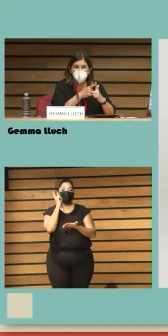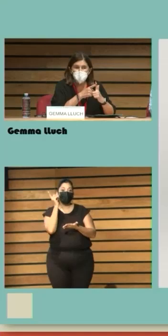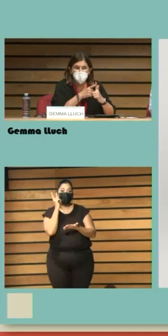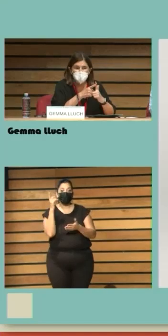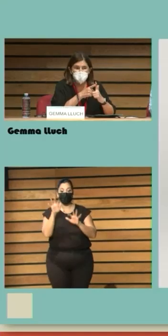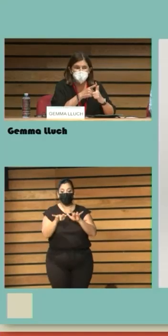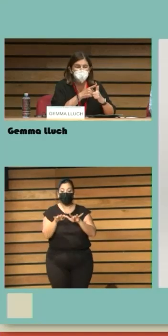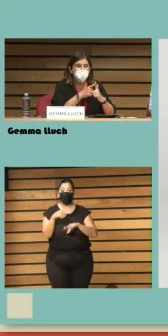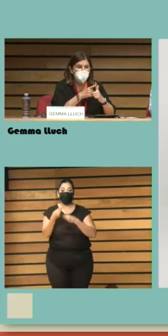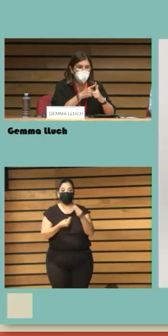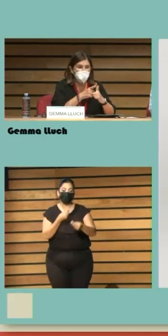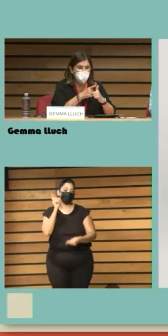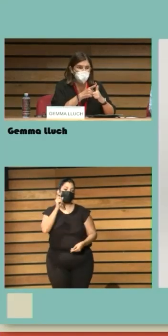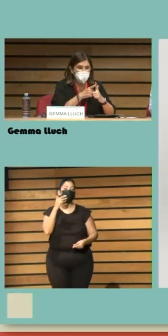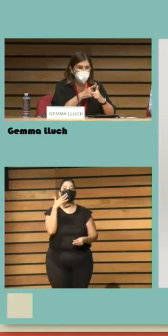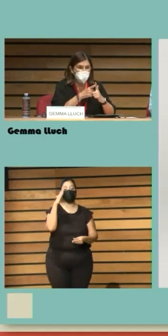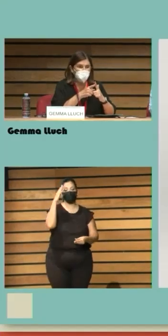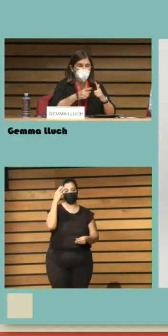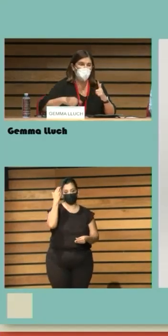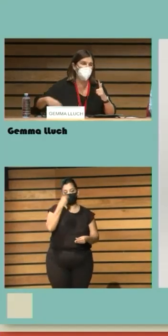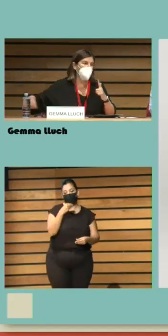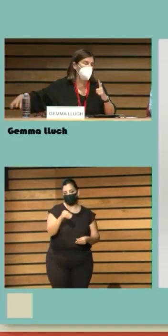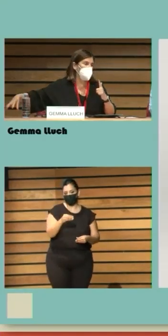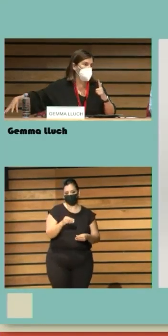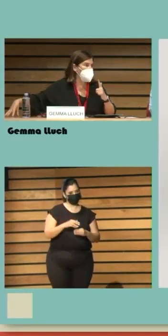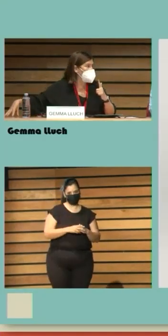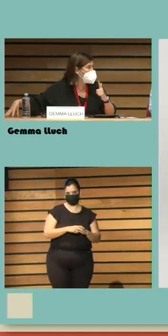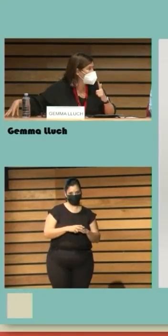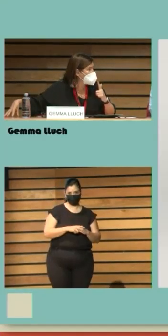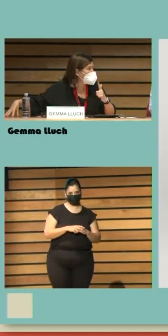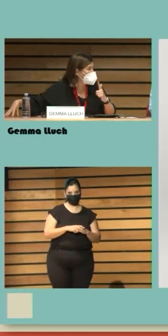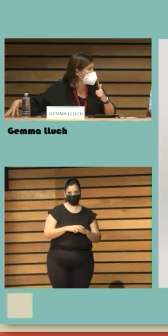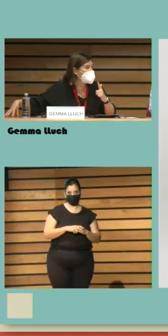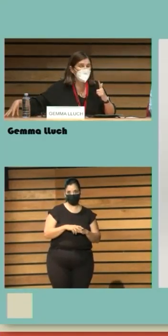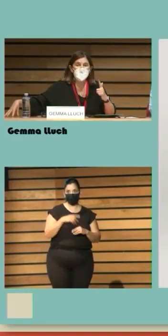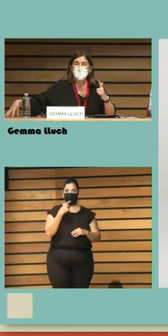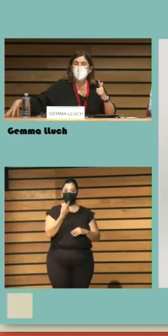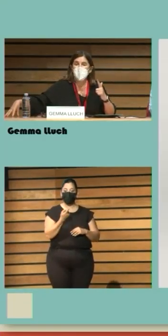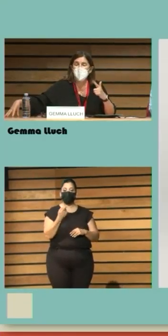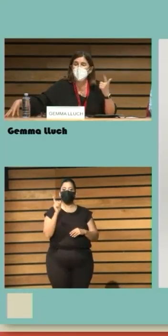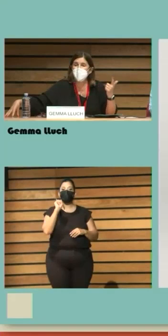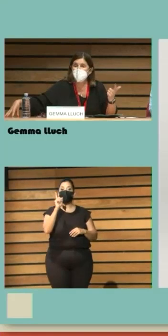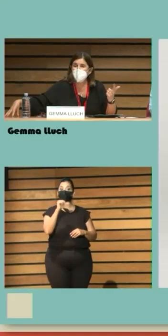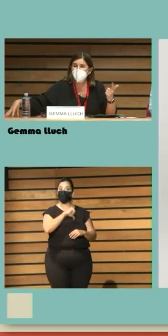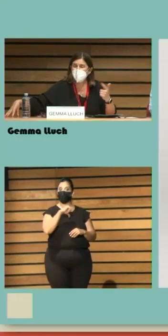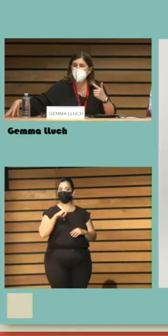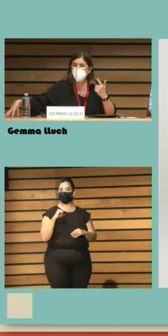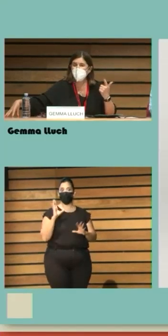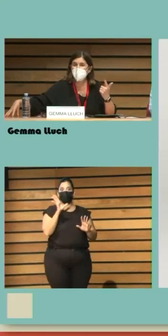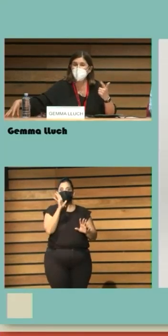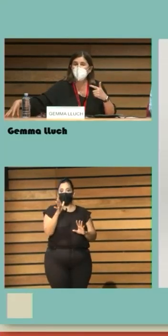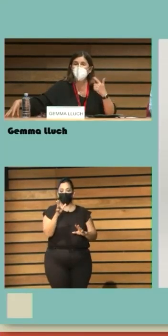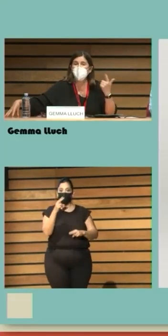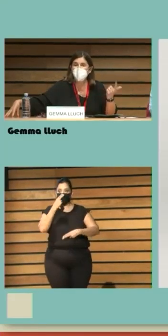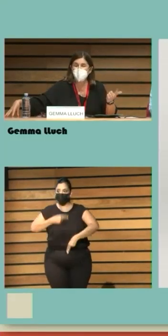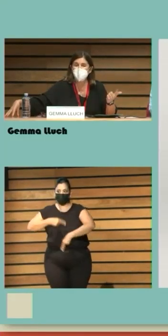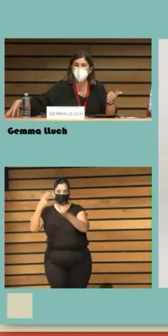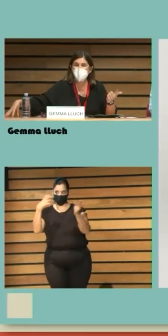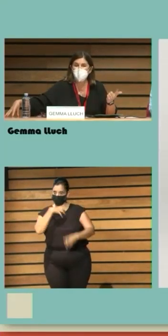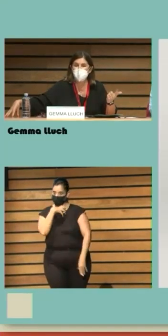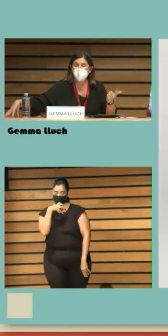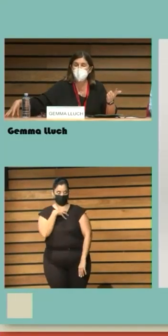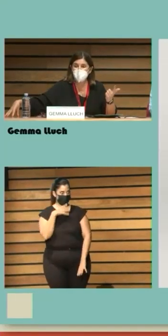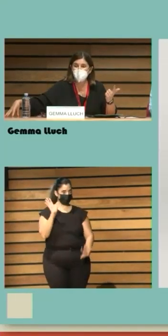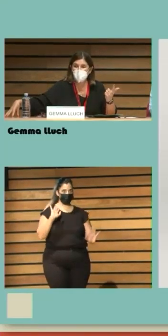Escuelas públicas. ¿Qué queríamos destruir? La pública no puede trabajar en Internet. La pública no puede